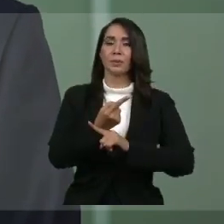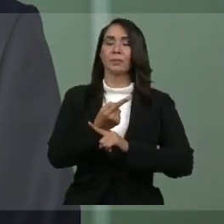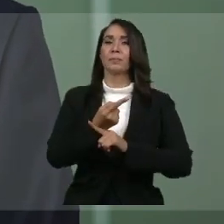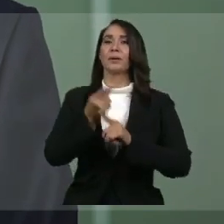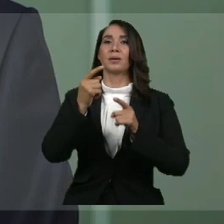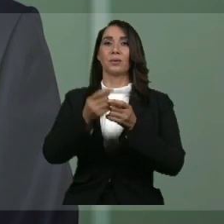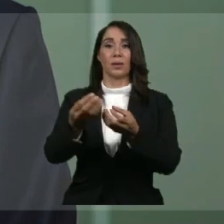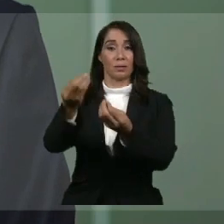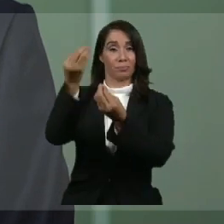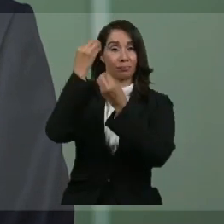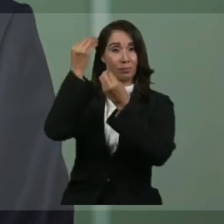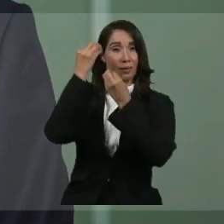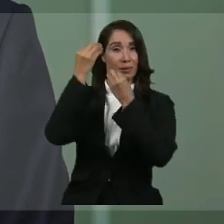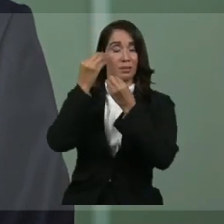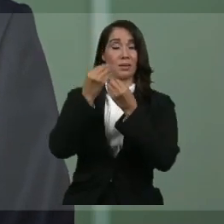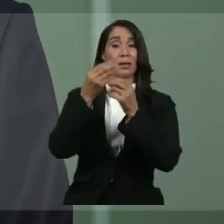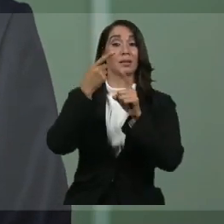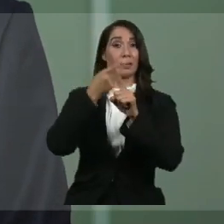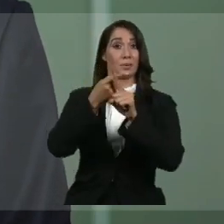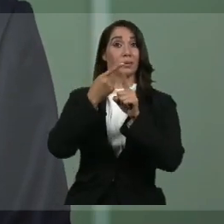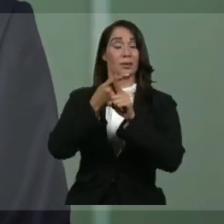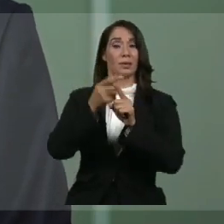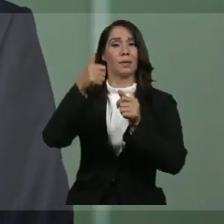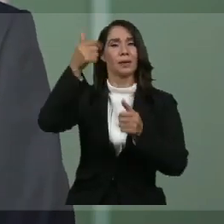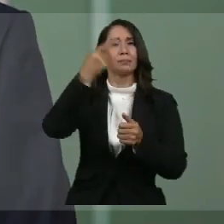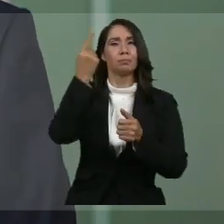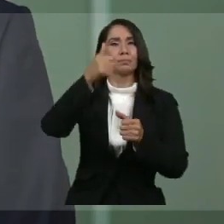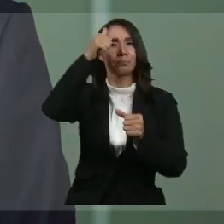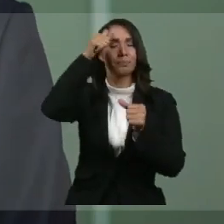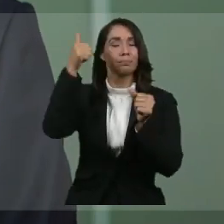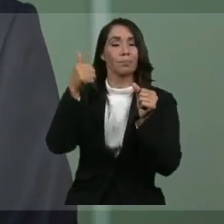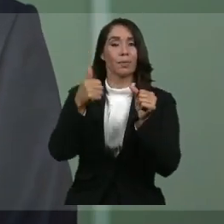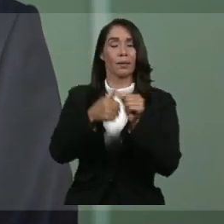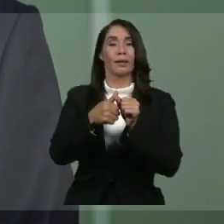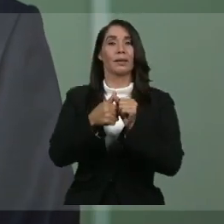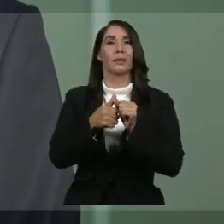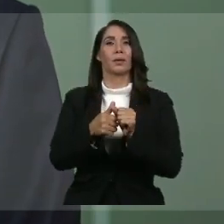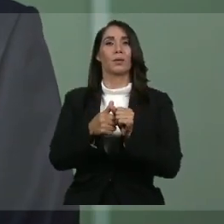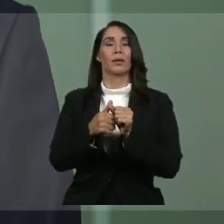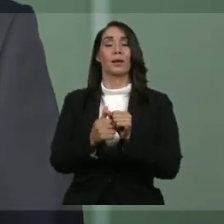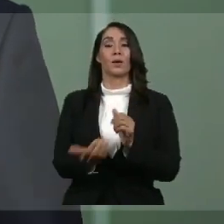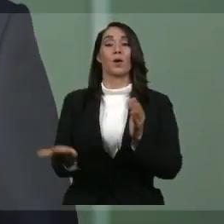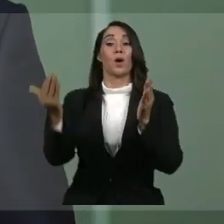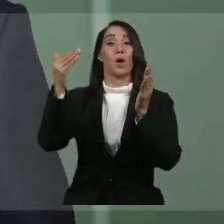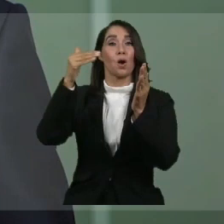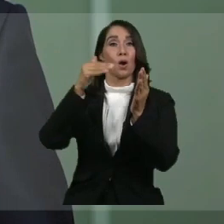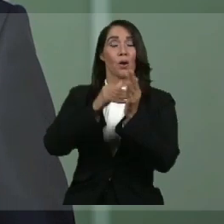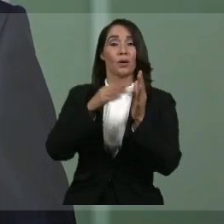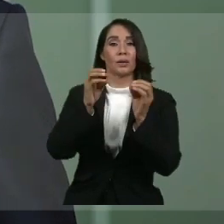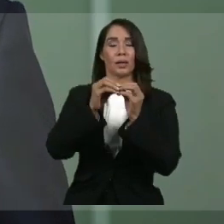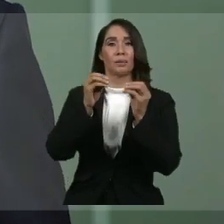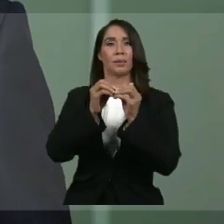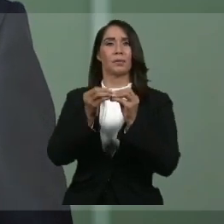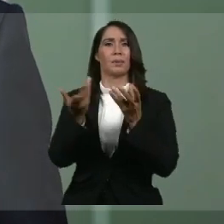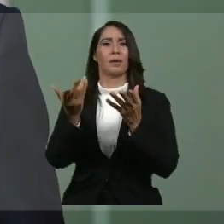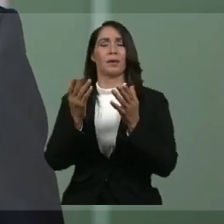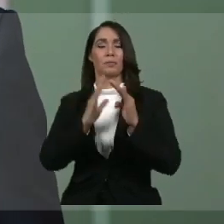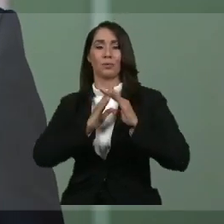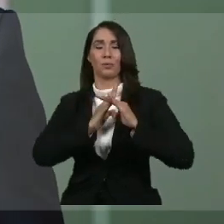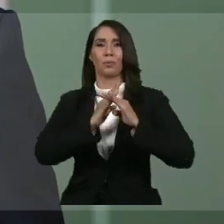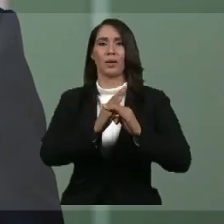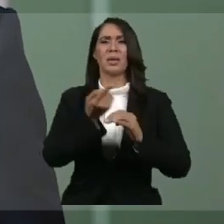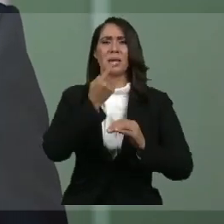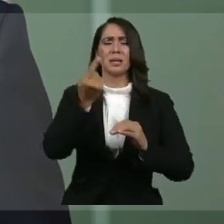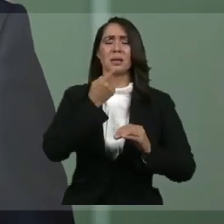lecciones positivas que no podemos olvidar. Una vez más, hemos derrotado el pesimismo que argumentaba que el